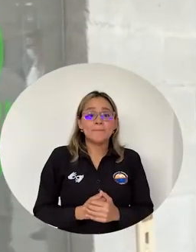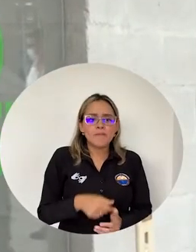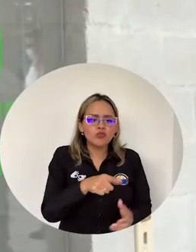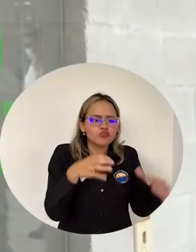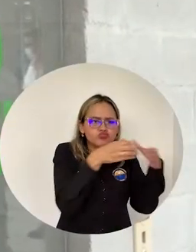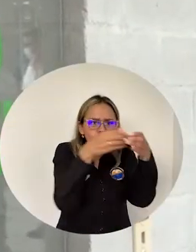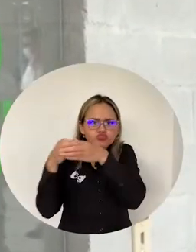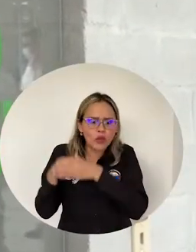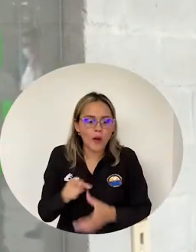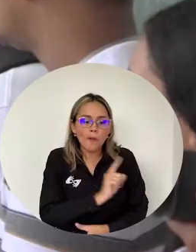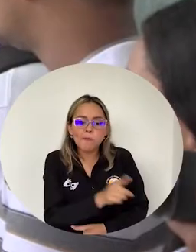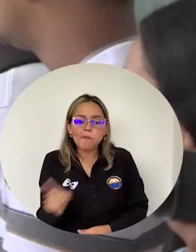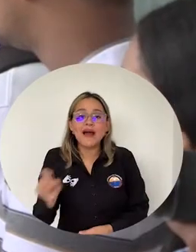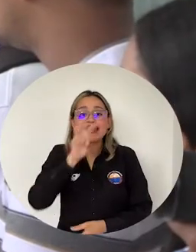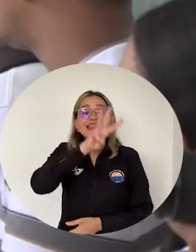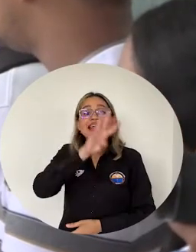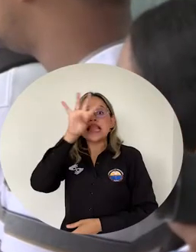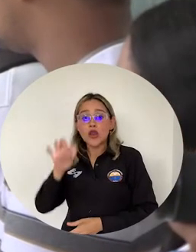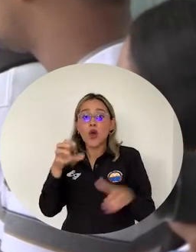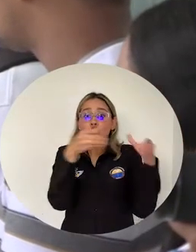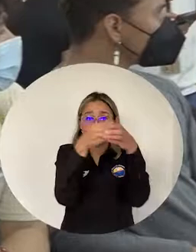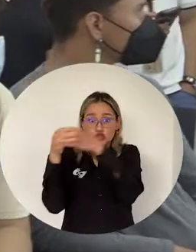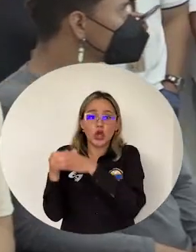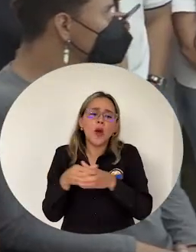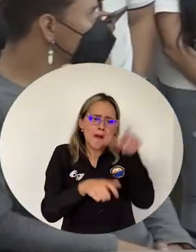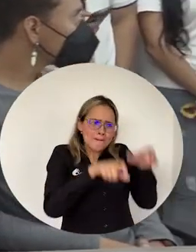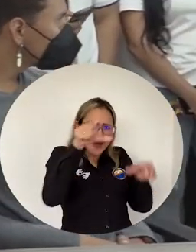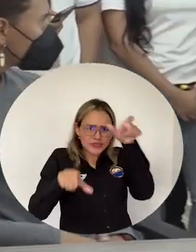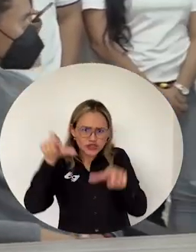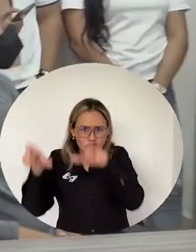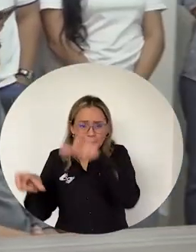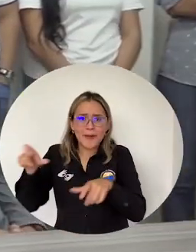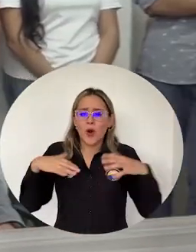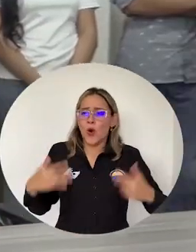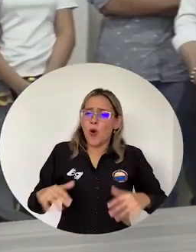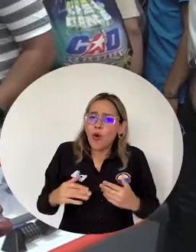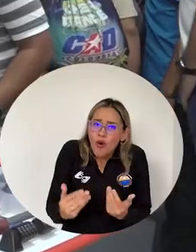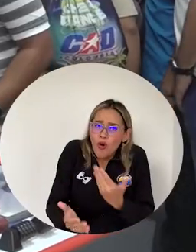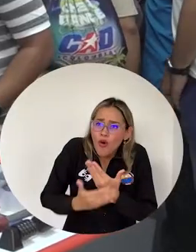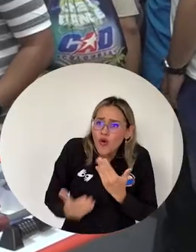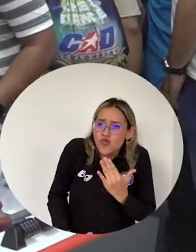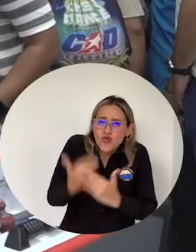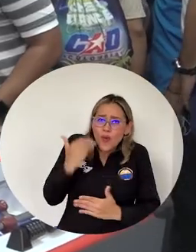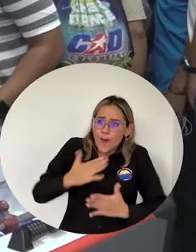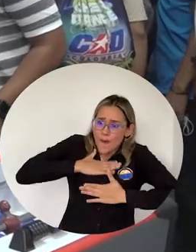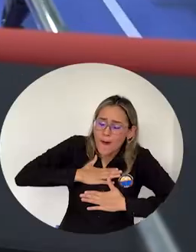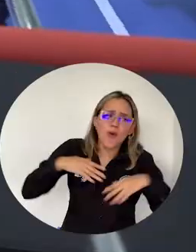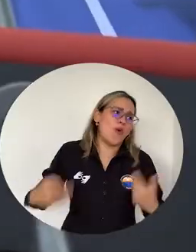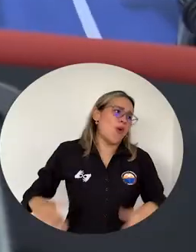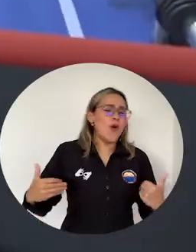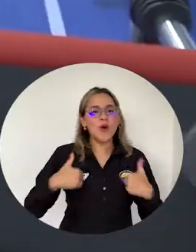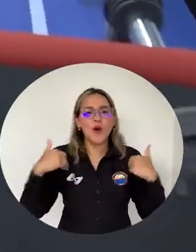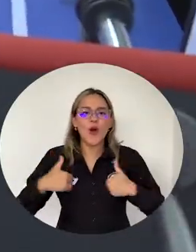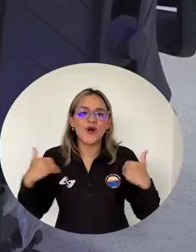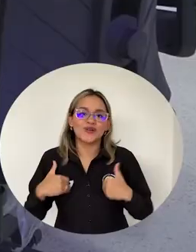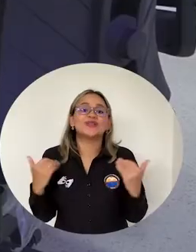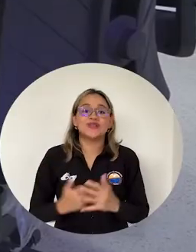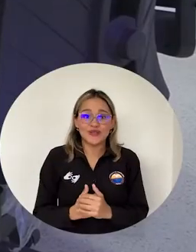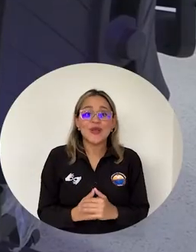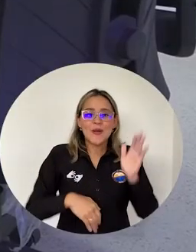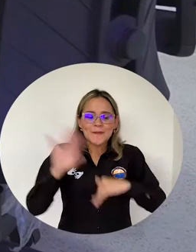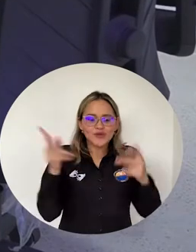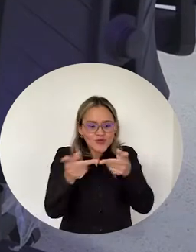integrantes de 39 asociaciones estudiantiles de Unimagdalena Recibieron de la mejor forma la apertura del Centro para el Liderazgo